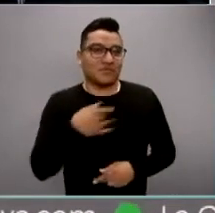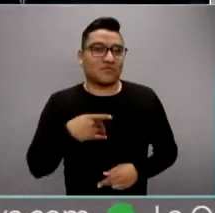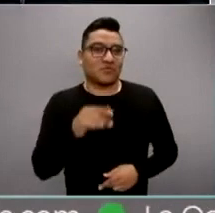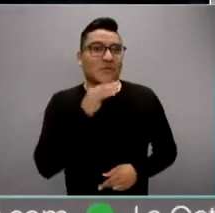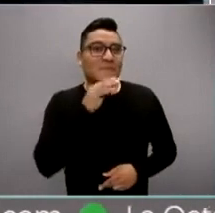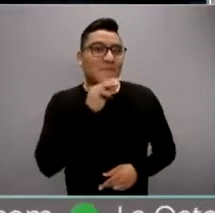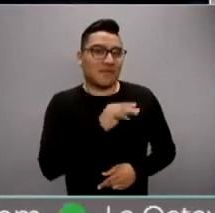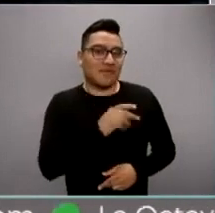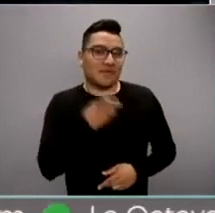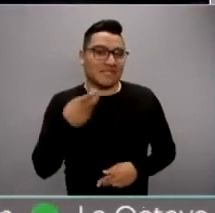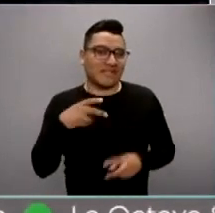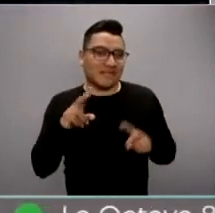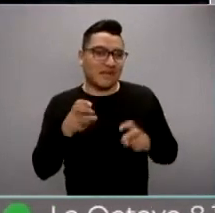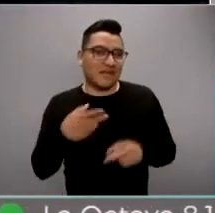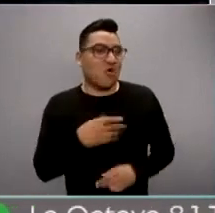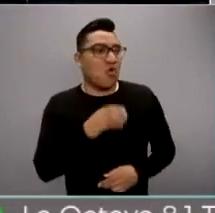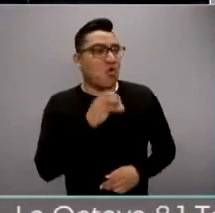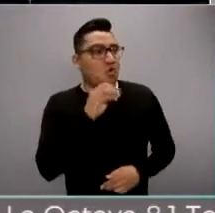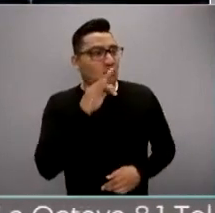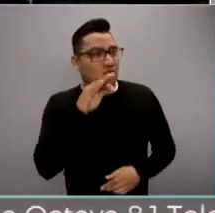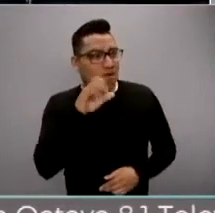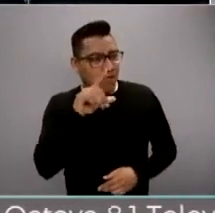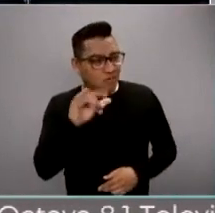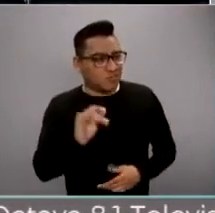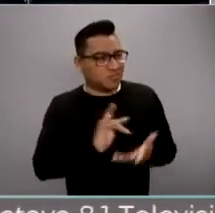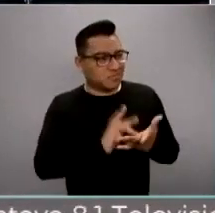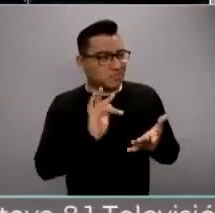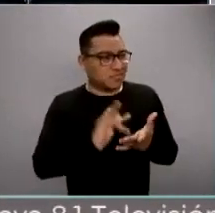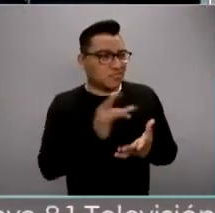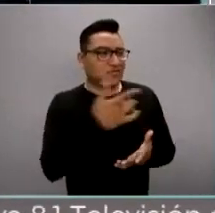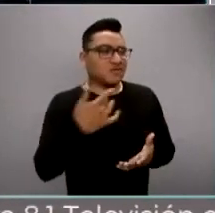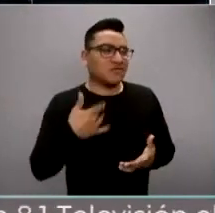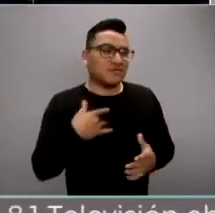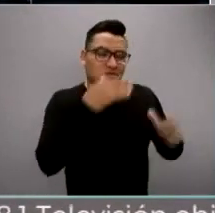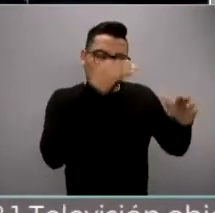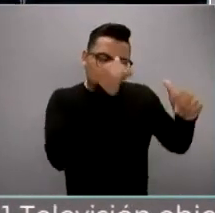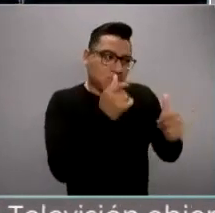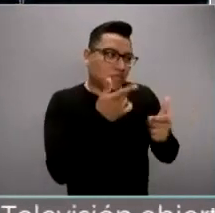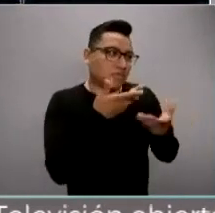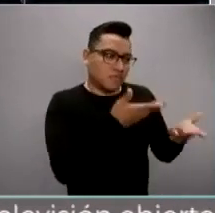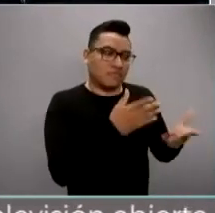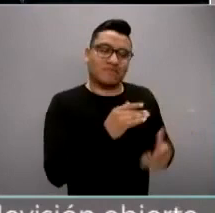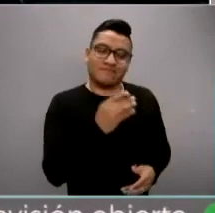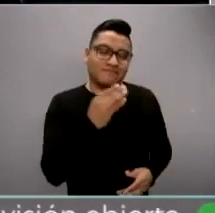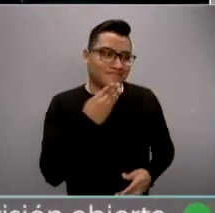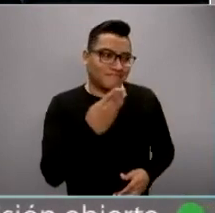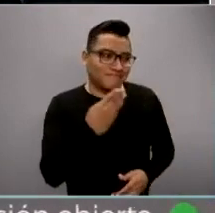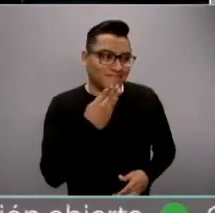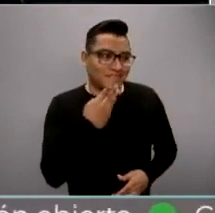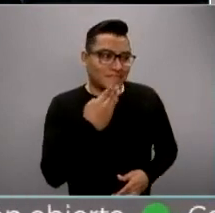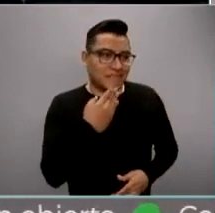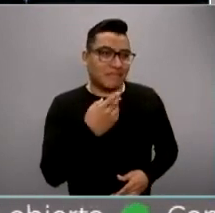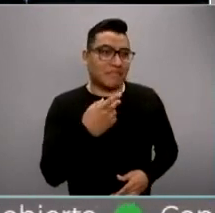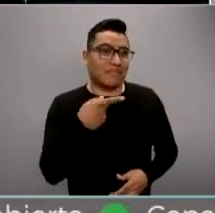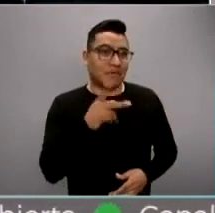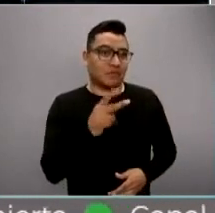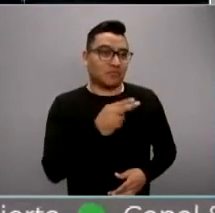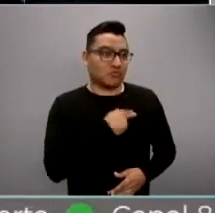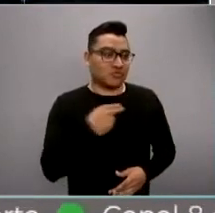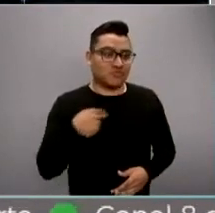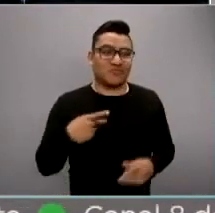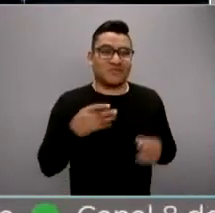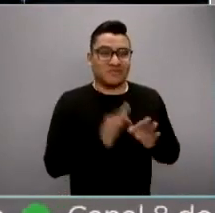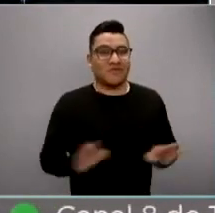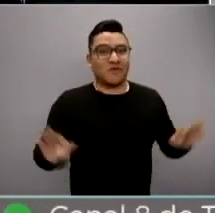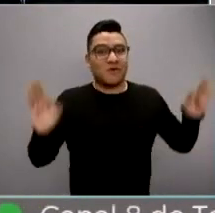ese tema, Ricardo. Ofelia, pues muchísimas gracias. Yo no puedo más que estar de acuerdo contigo. Tenemos que, digamos, agudizar nuestro sentido de la